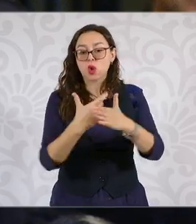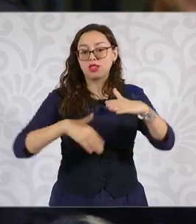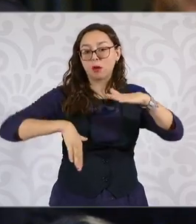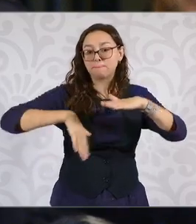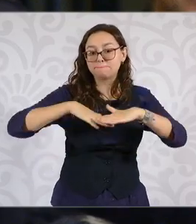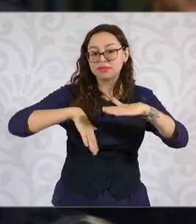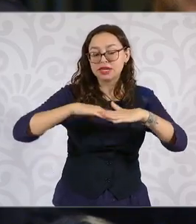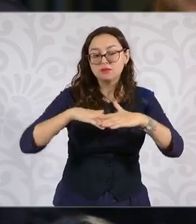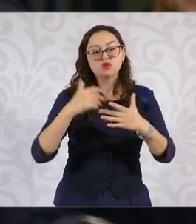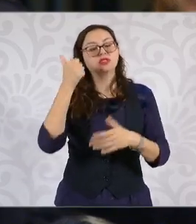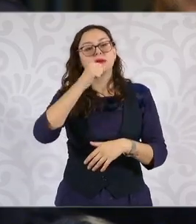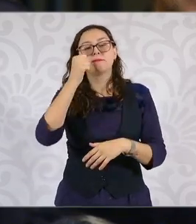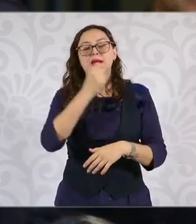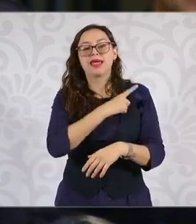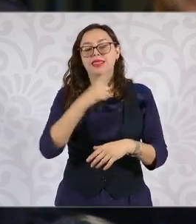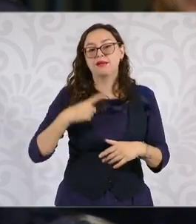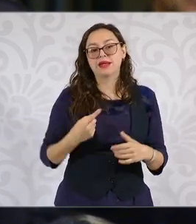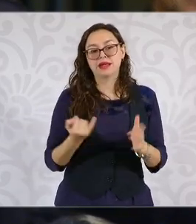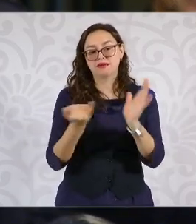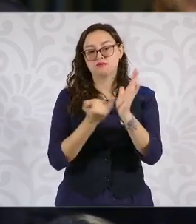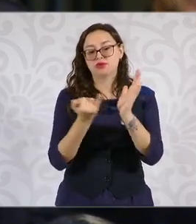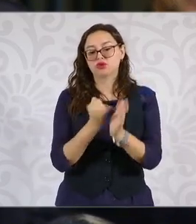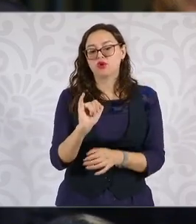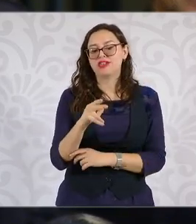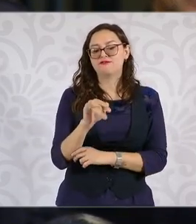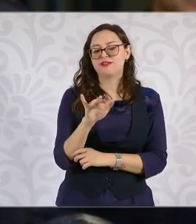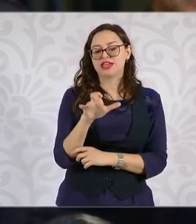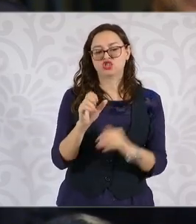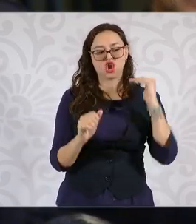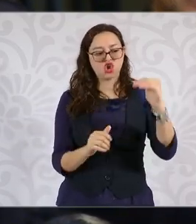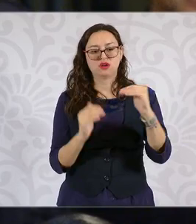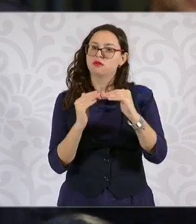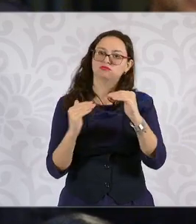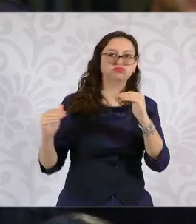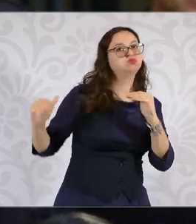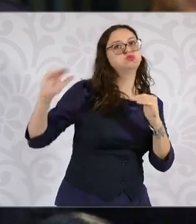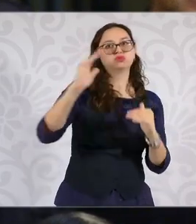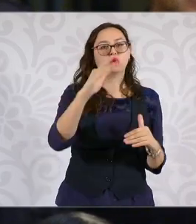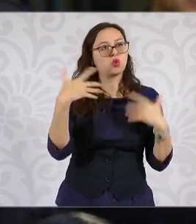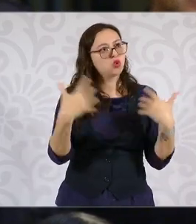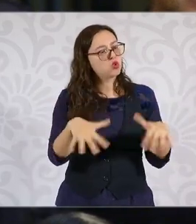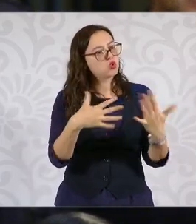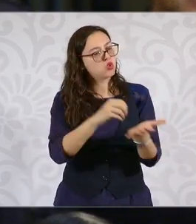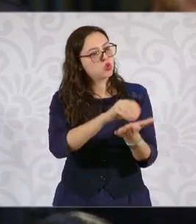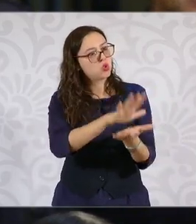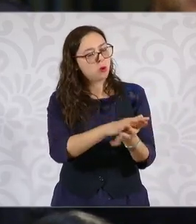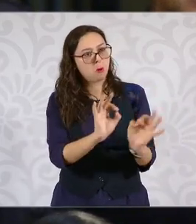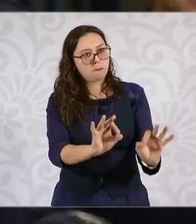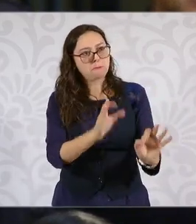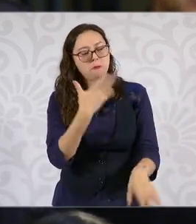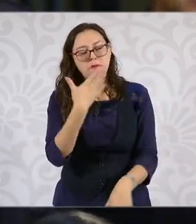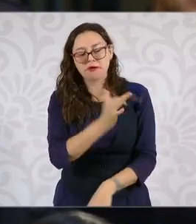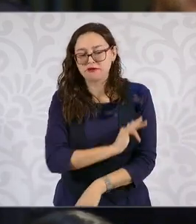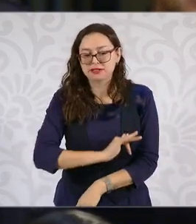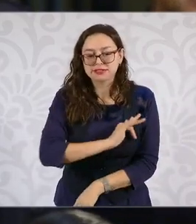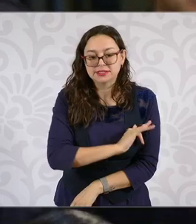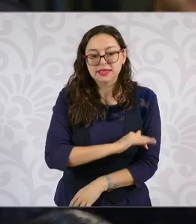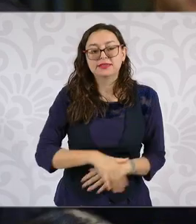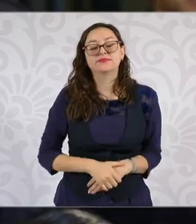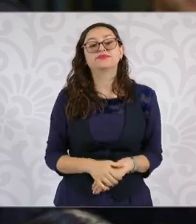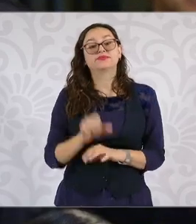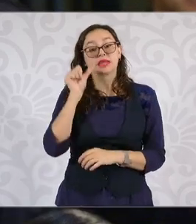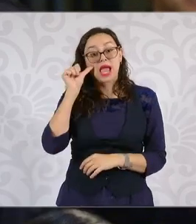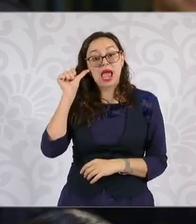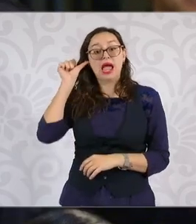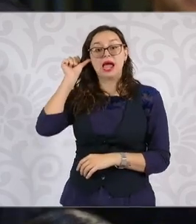por debajo de la inflación, que pues ya es una realidad. Miren, a mí me dio mucho gusto estar y participar ayer en el acto, el diálogo con